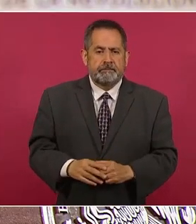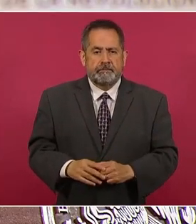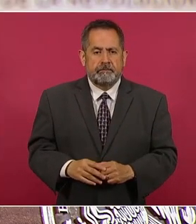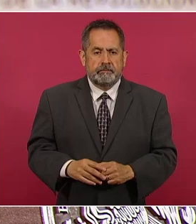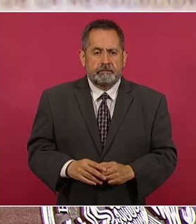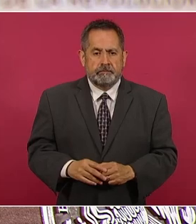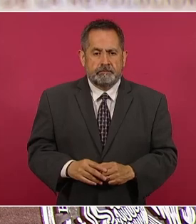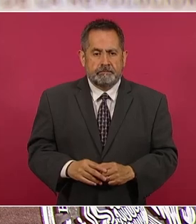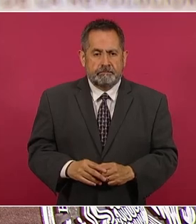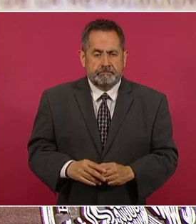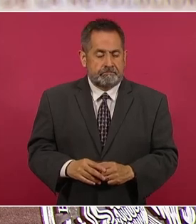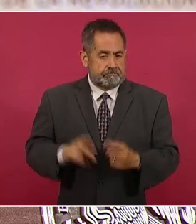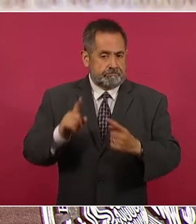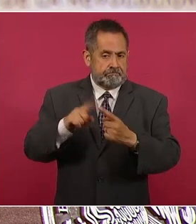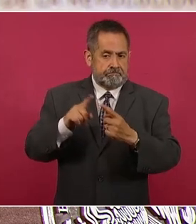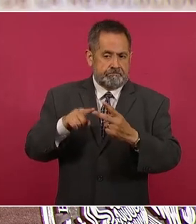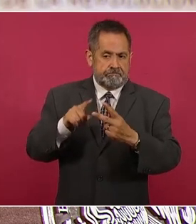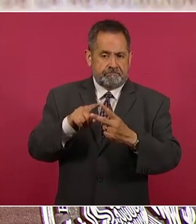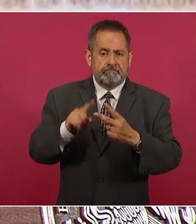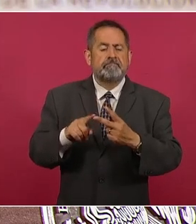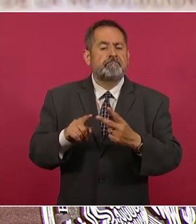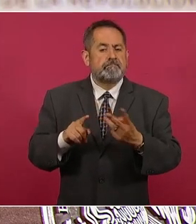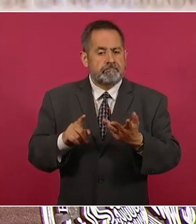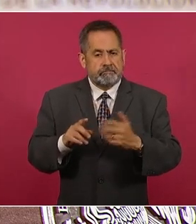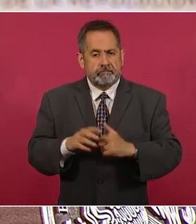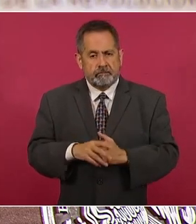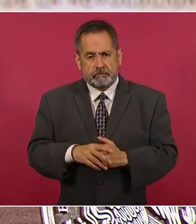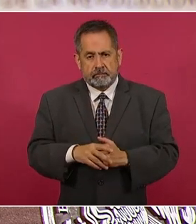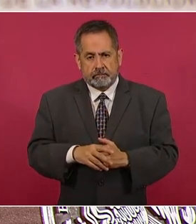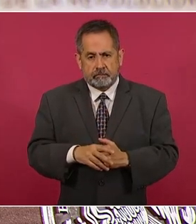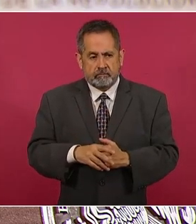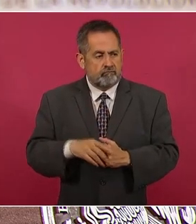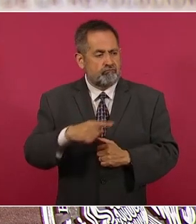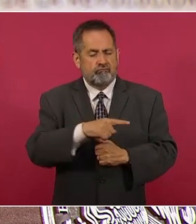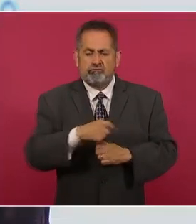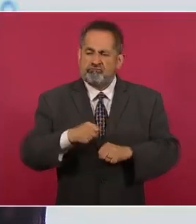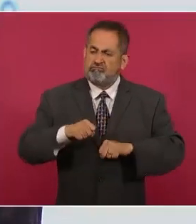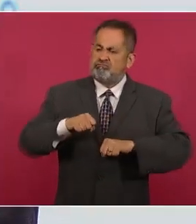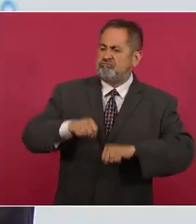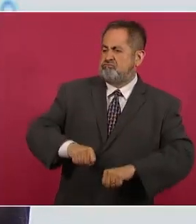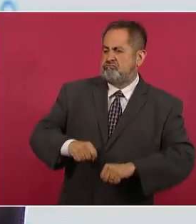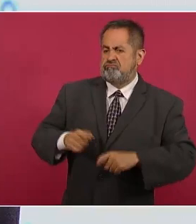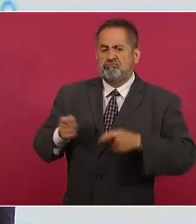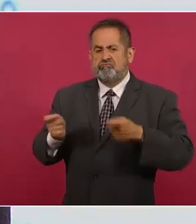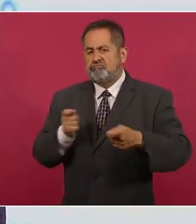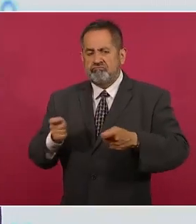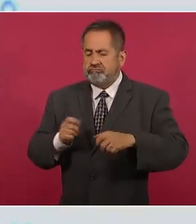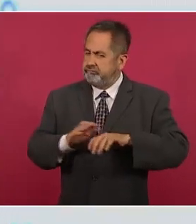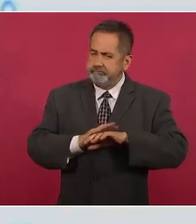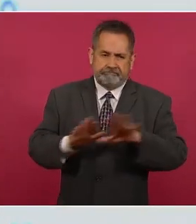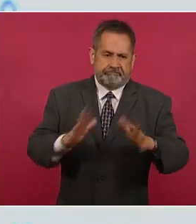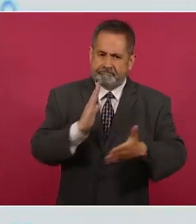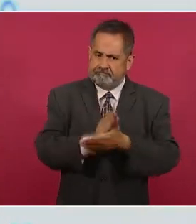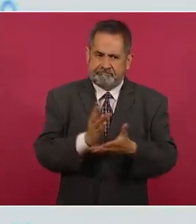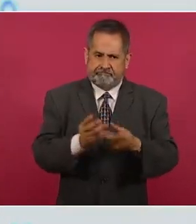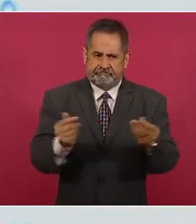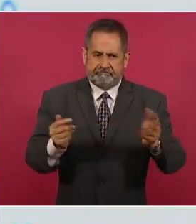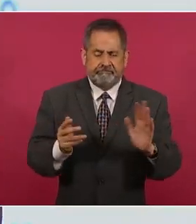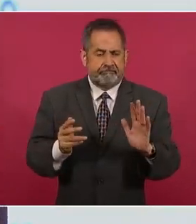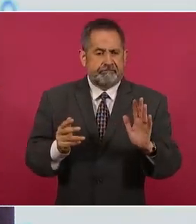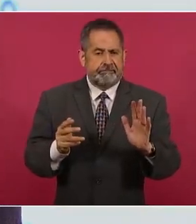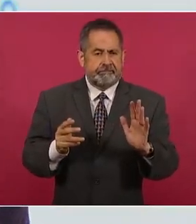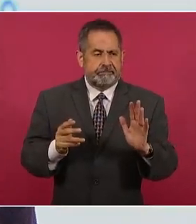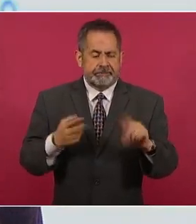ambas cosas, ser expresiones de poder, de poderes establecidos o